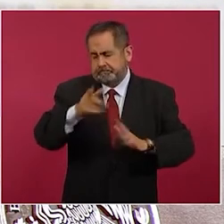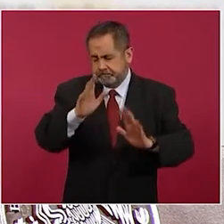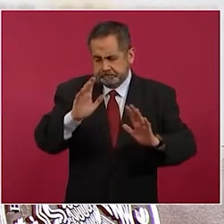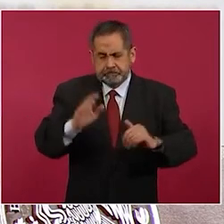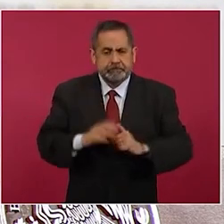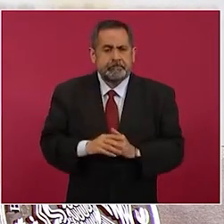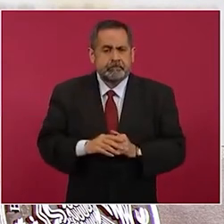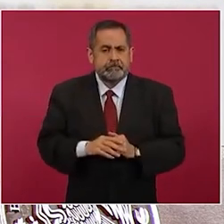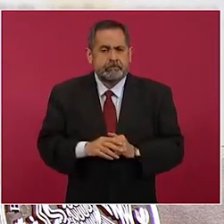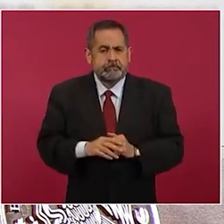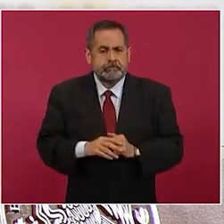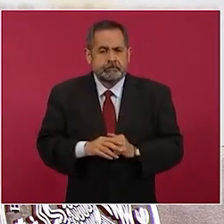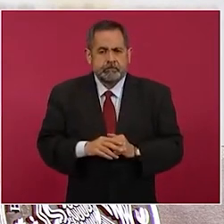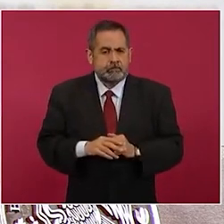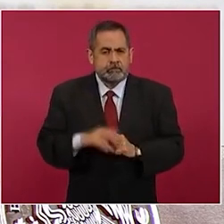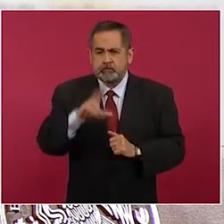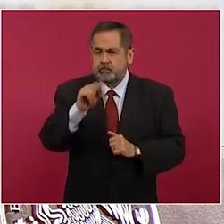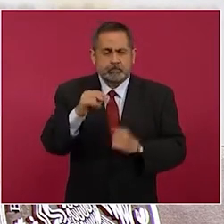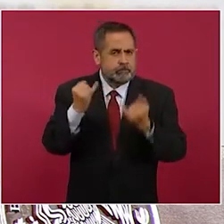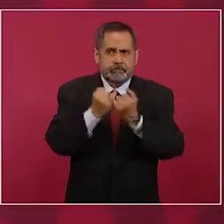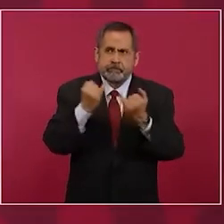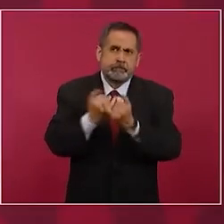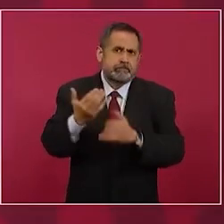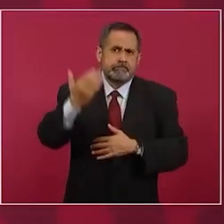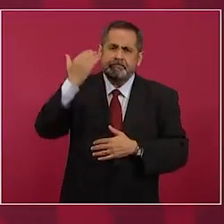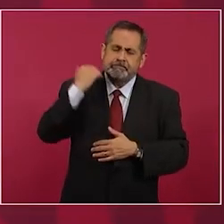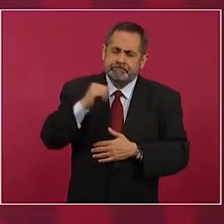y ya no es el tiempo de antes